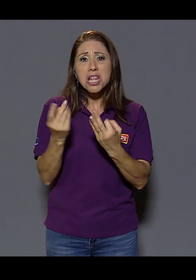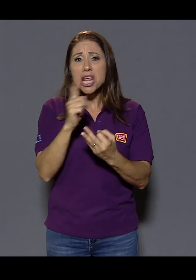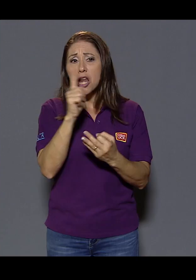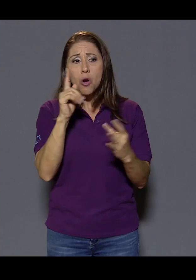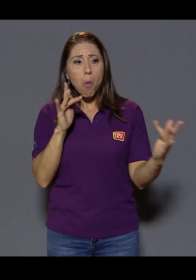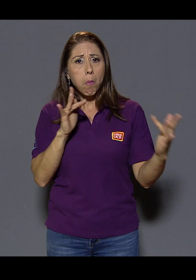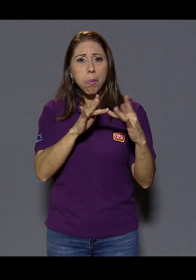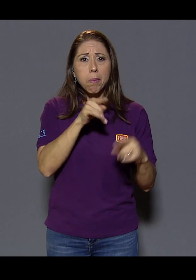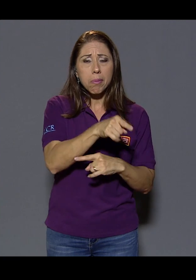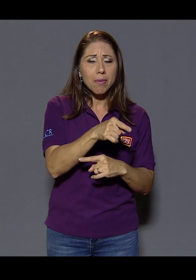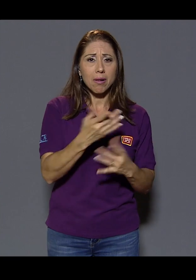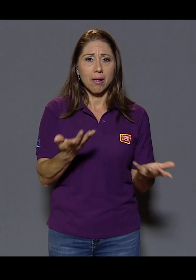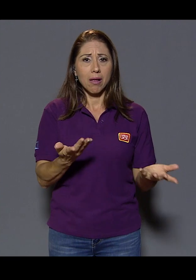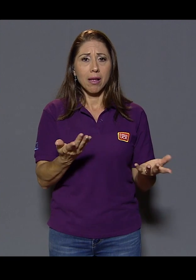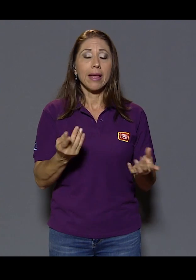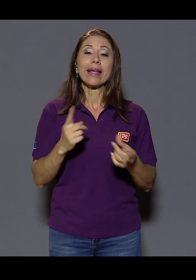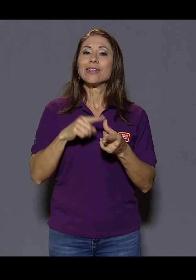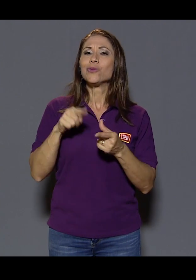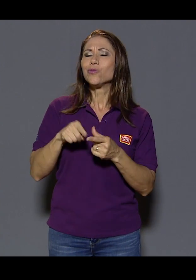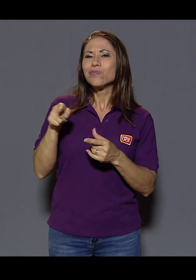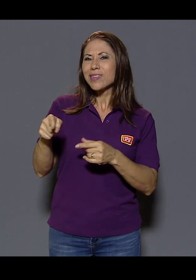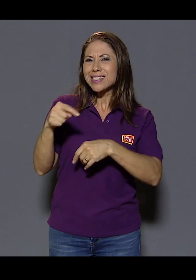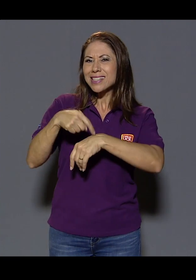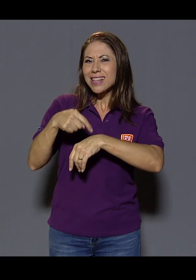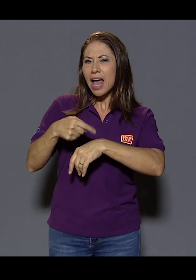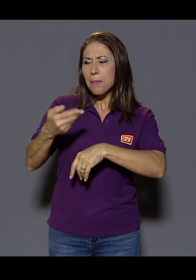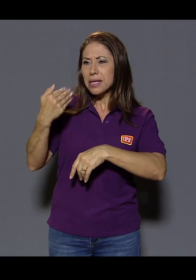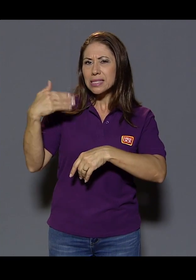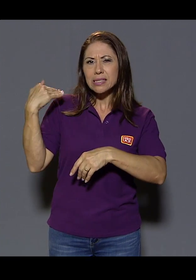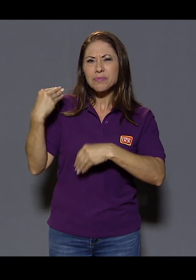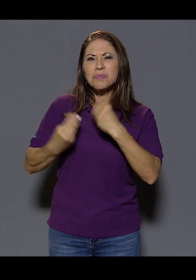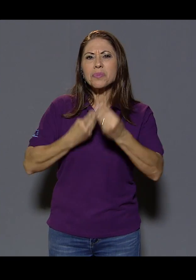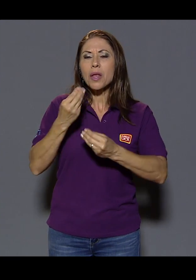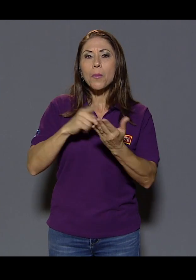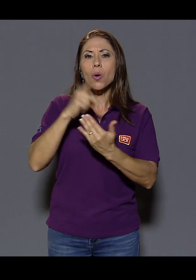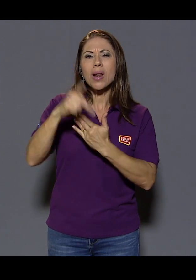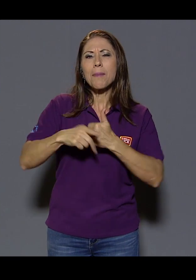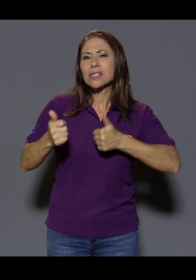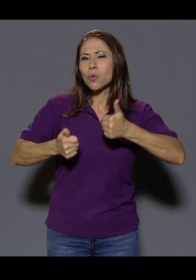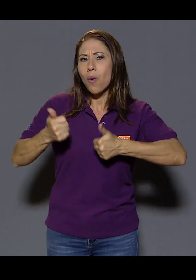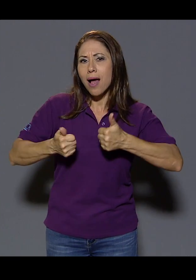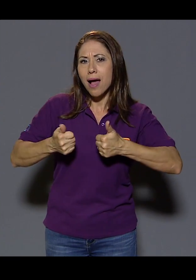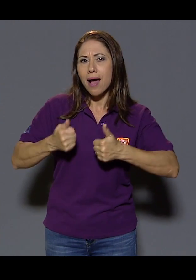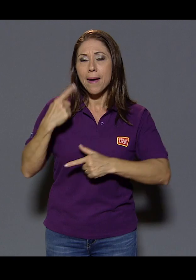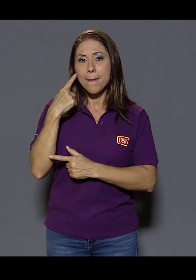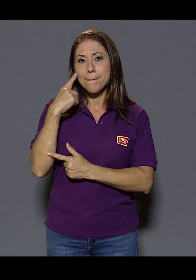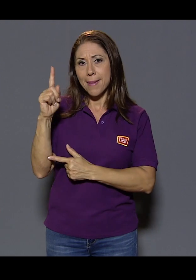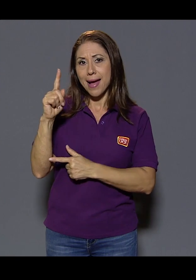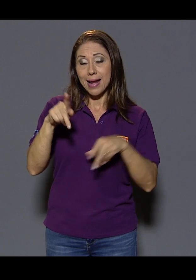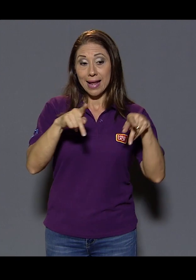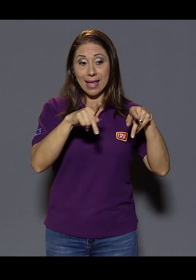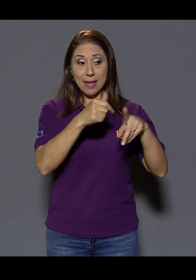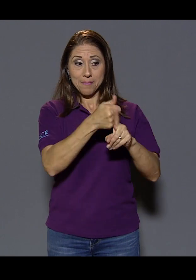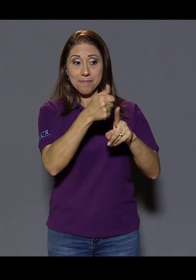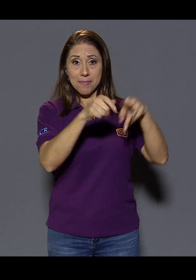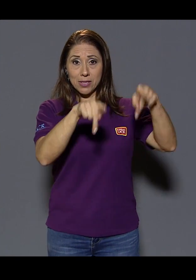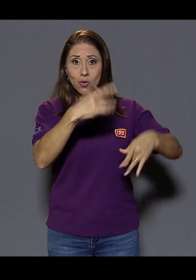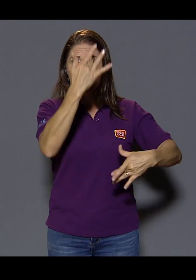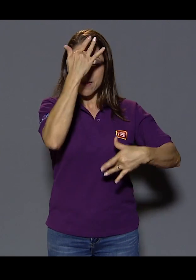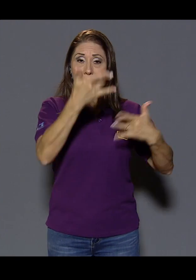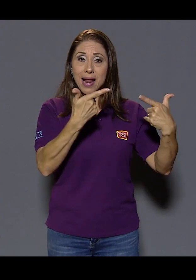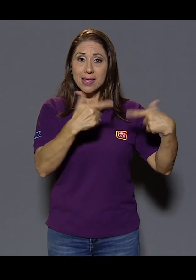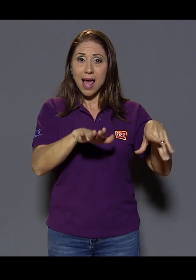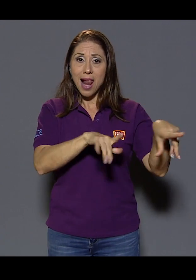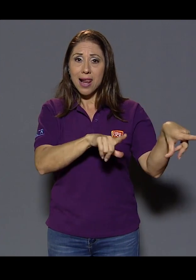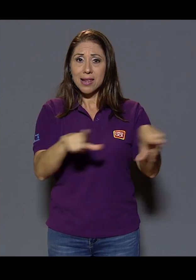Bueno, ¿qué fue esas etapas, qué programas se implementaron tanto para que la persona